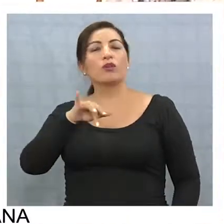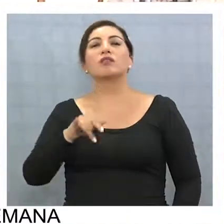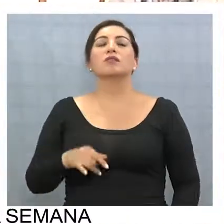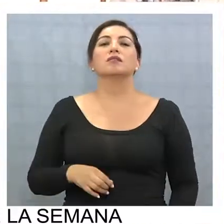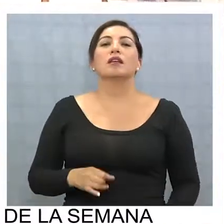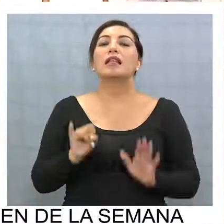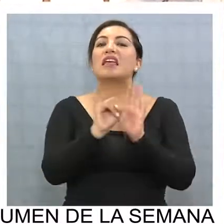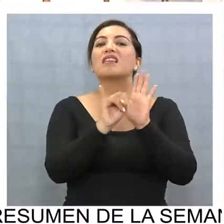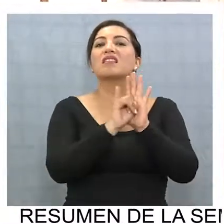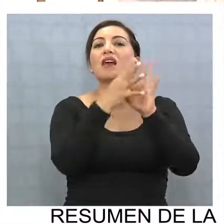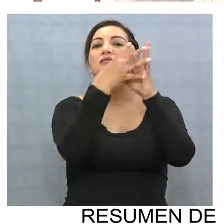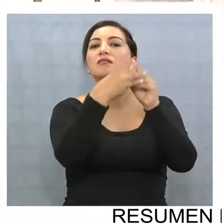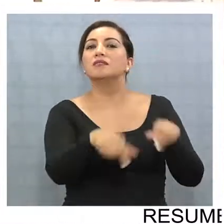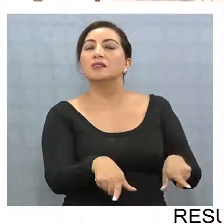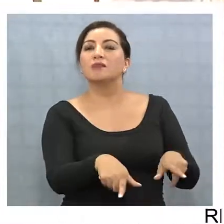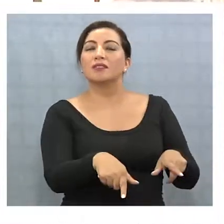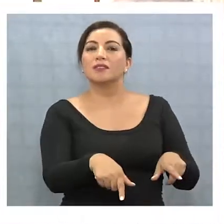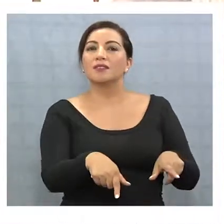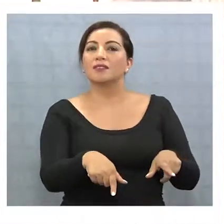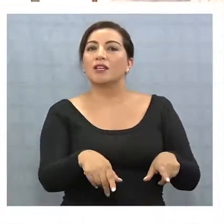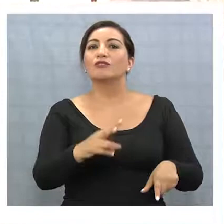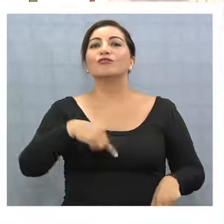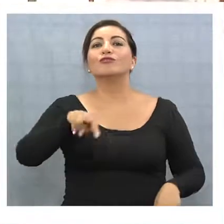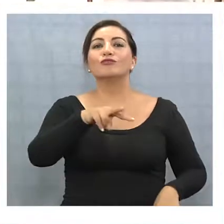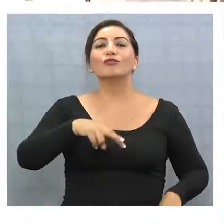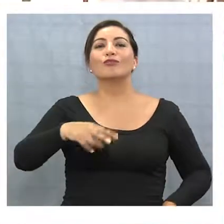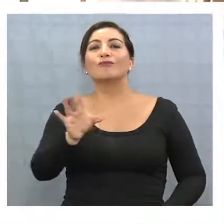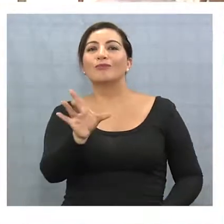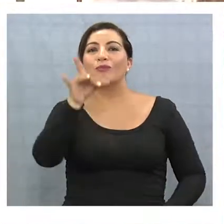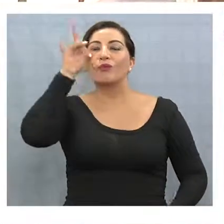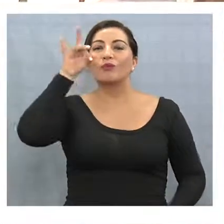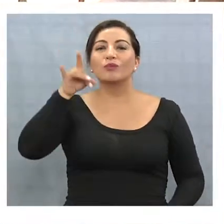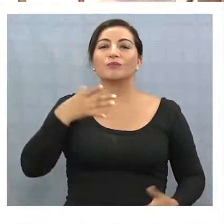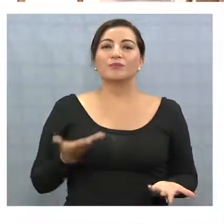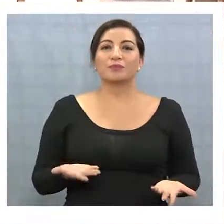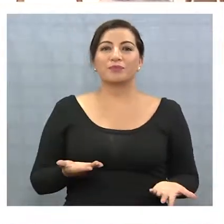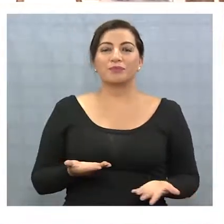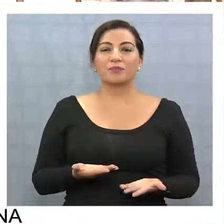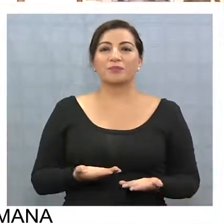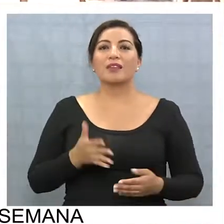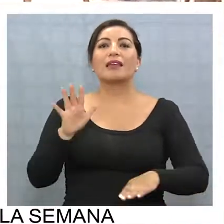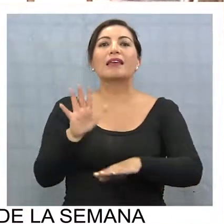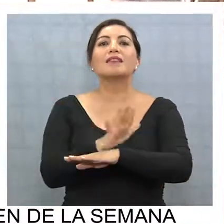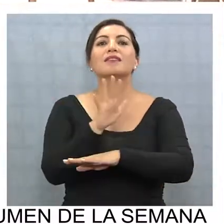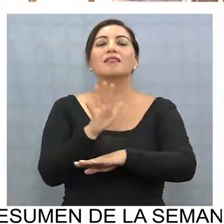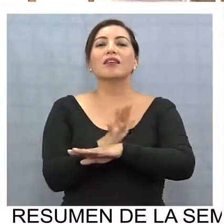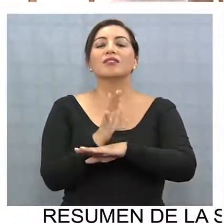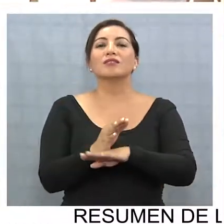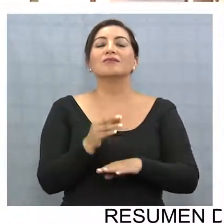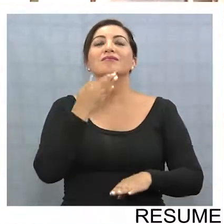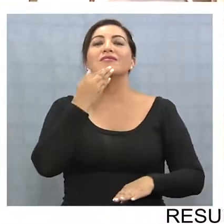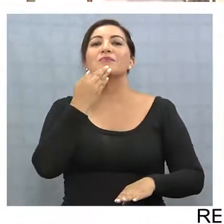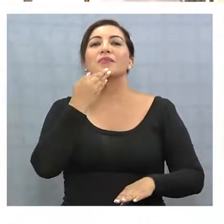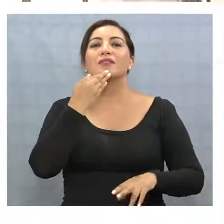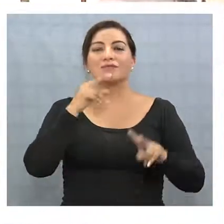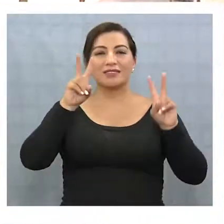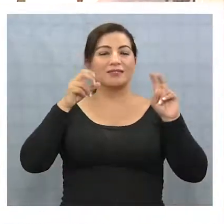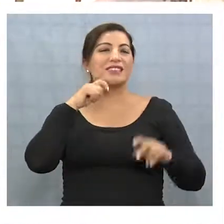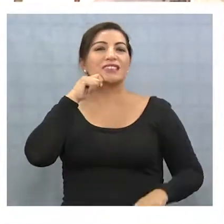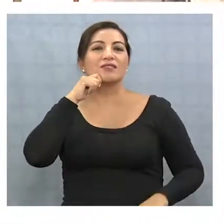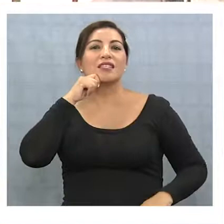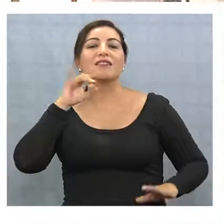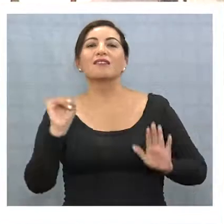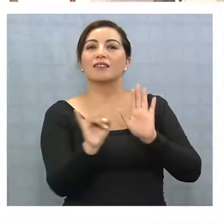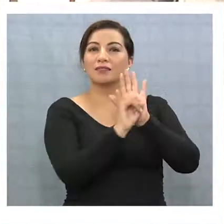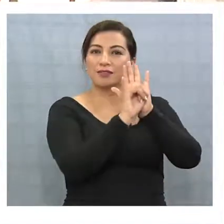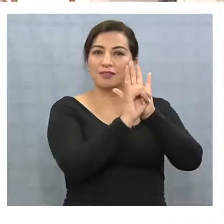identidad, una pérdida de la memoria muy notoria, hay una fragilidad tremenda. El teatro es parte de ello, ahora yo diría que